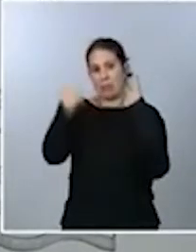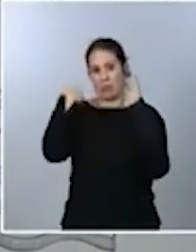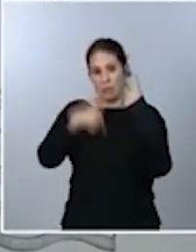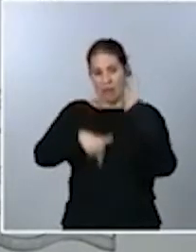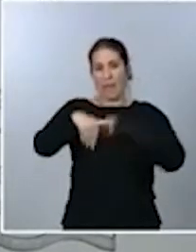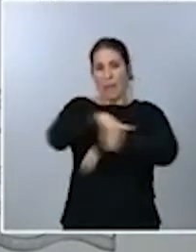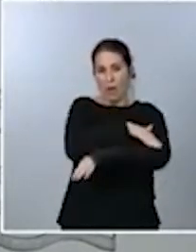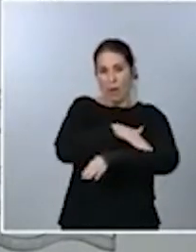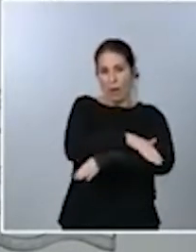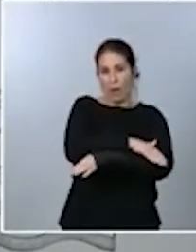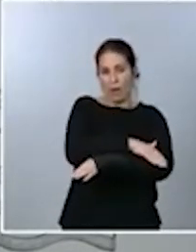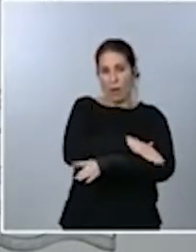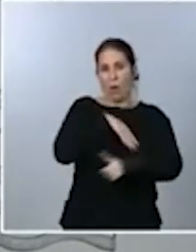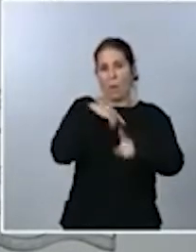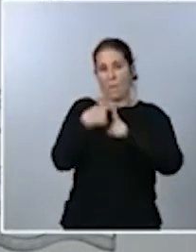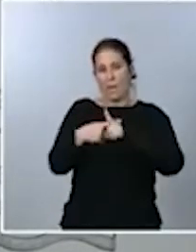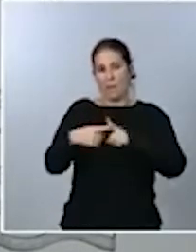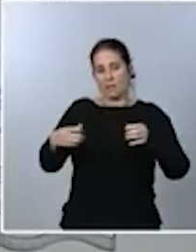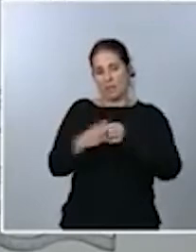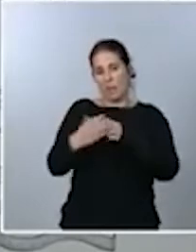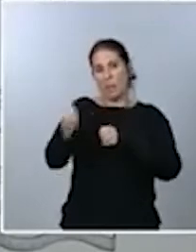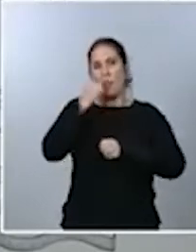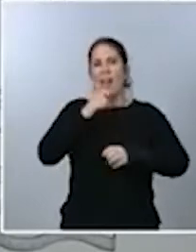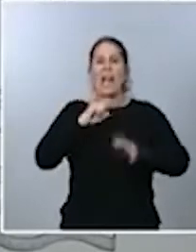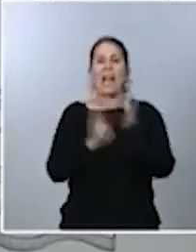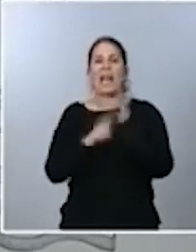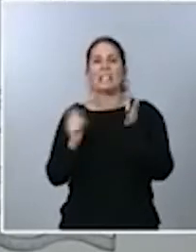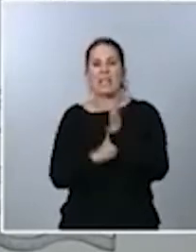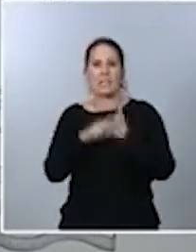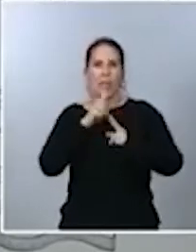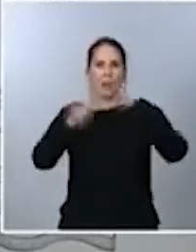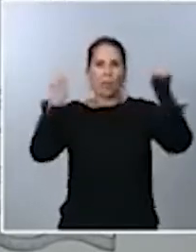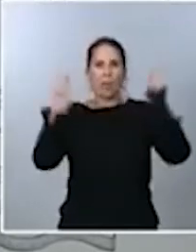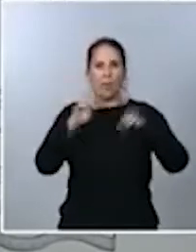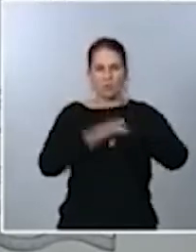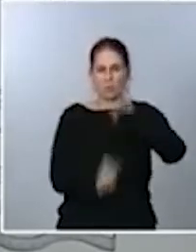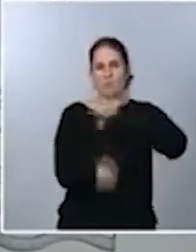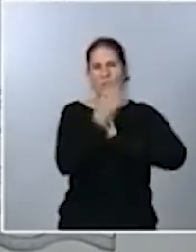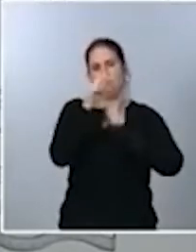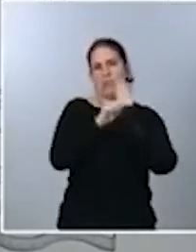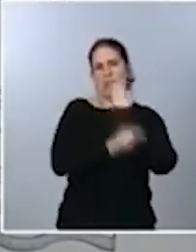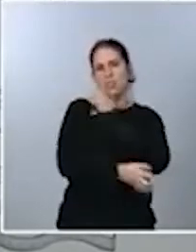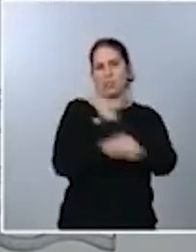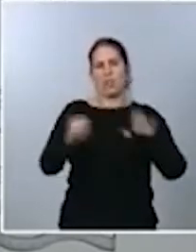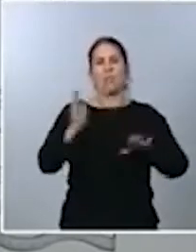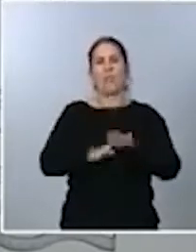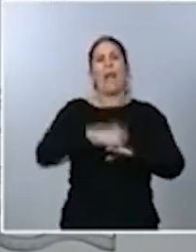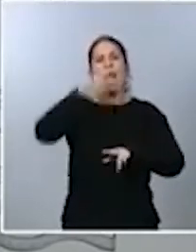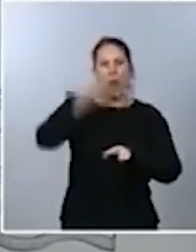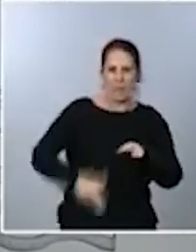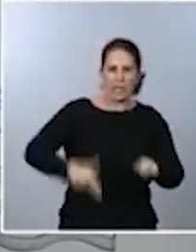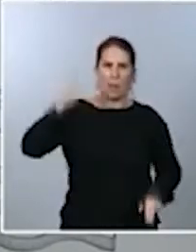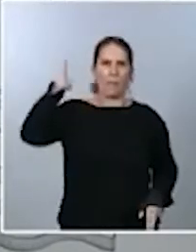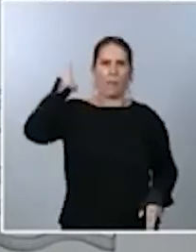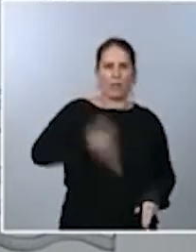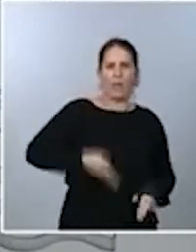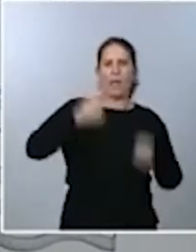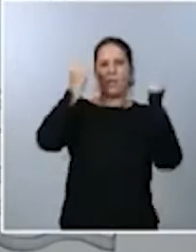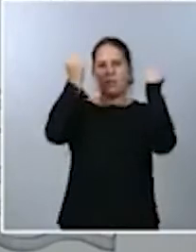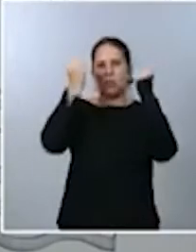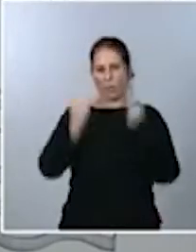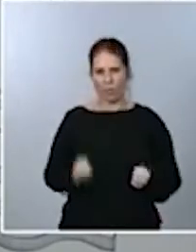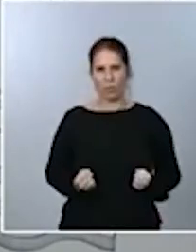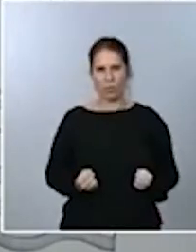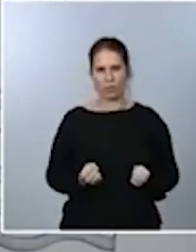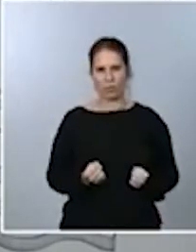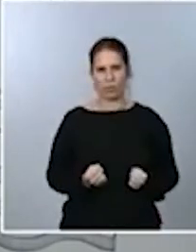Legislativo impulsar las medidas correspondientes para que definitivamente no se perjudique ninguna institución, sino que podamos darle